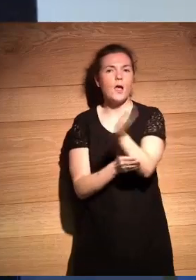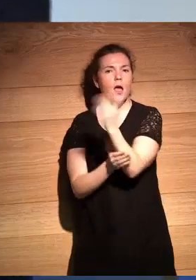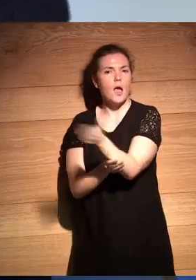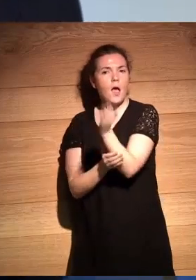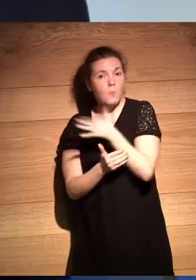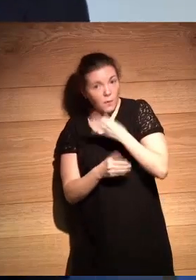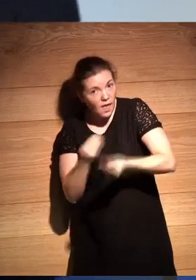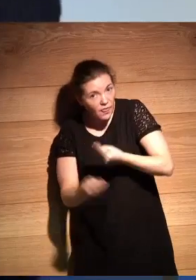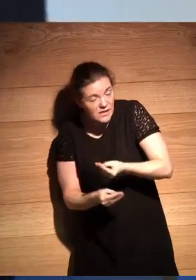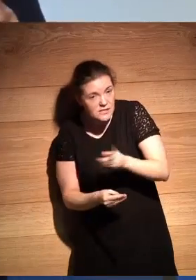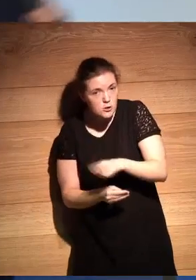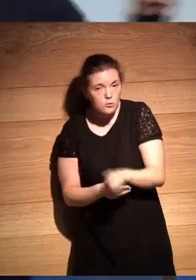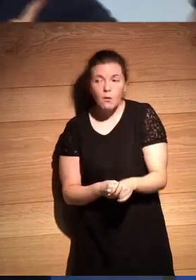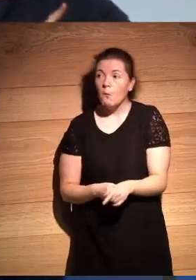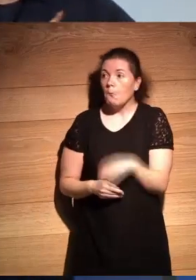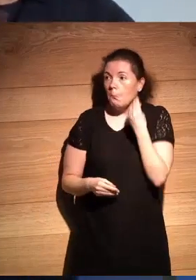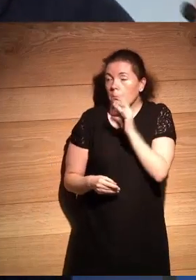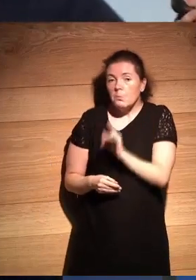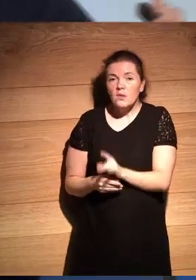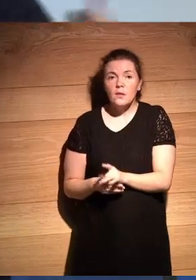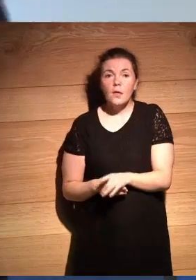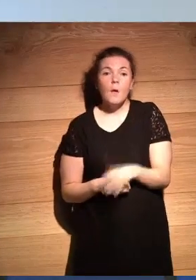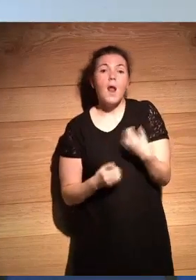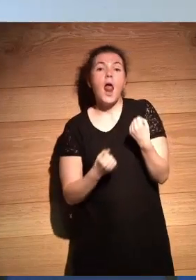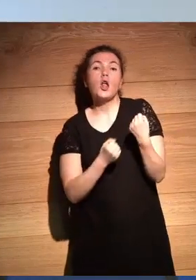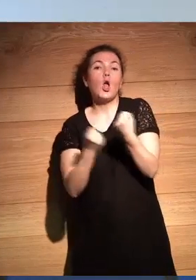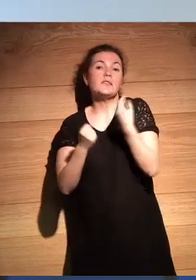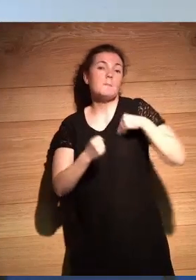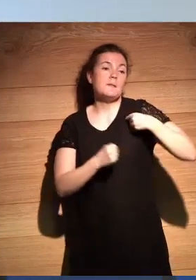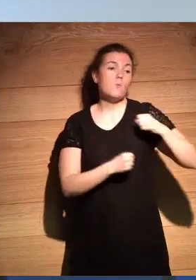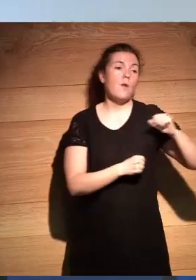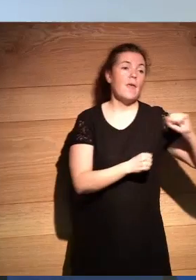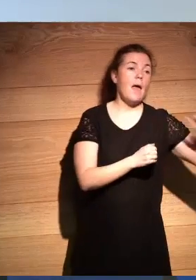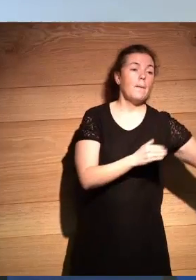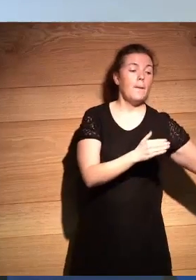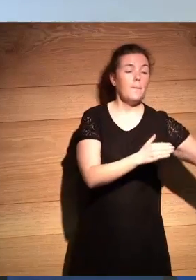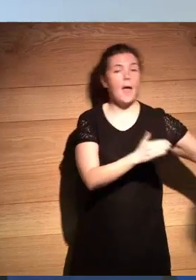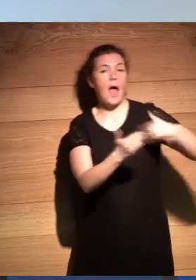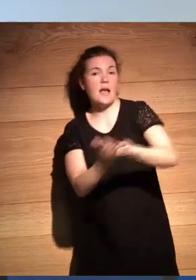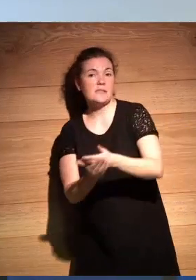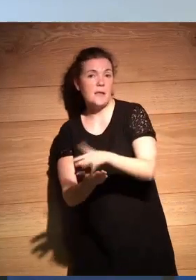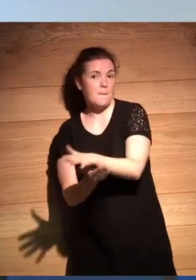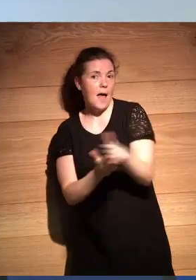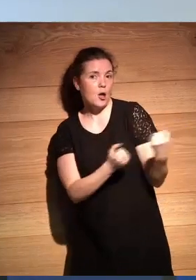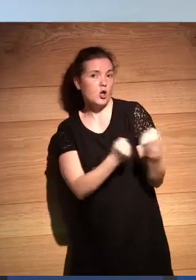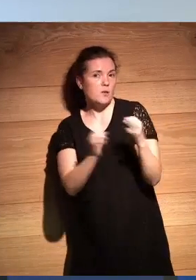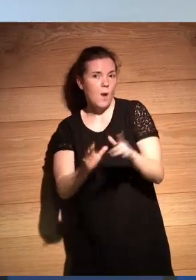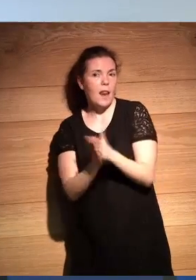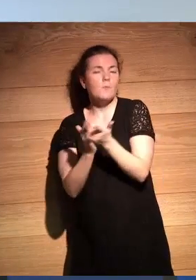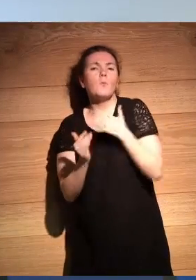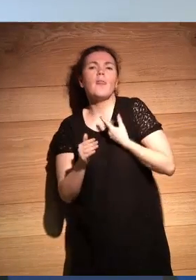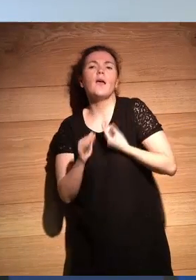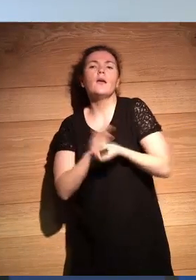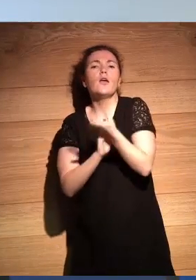si también claro o sea hacen lo mismo te llevan del punto A al punto B no lo importante a ver aquí tenemos una metodología y